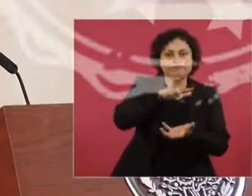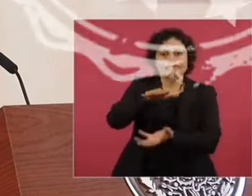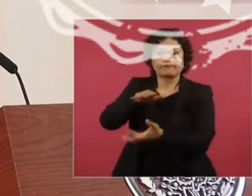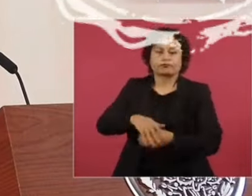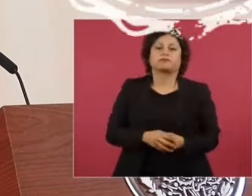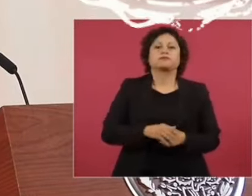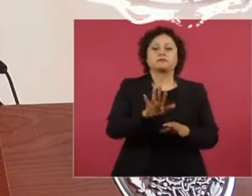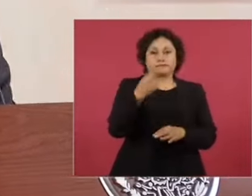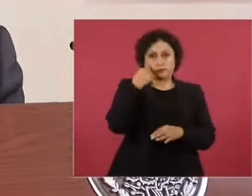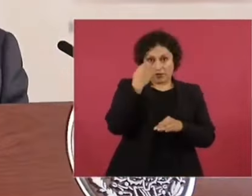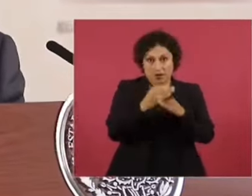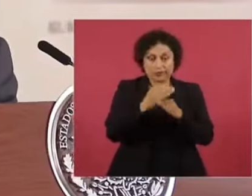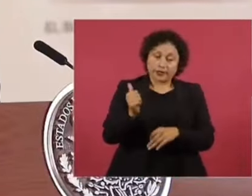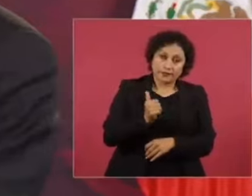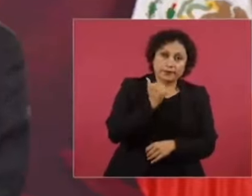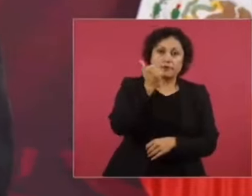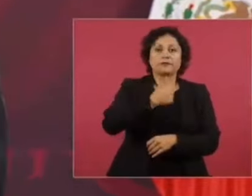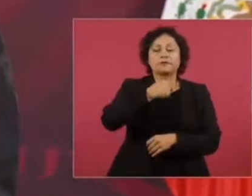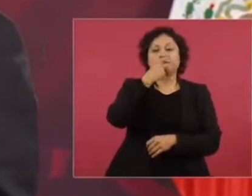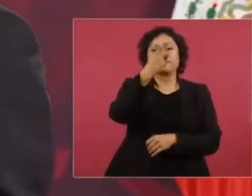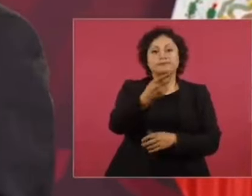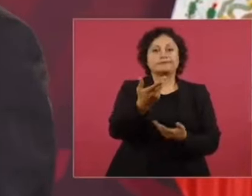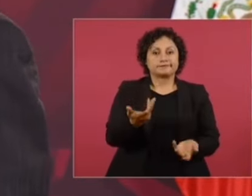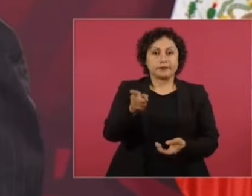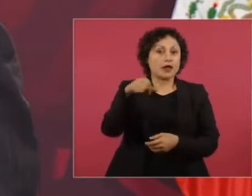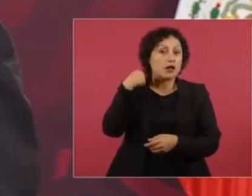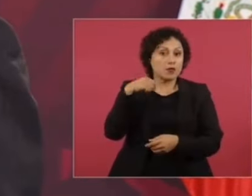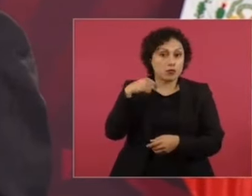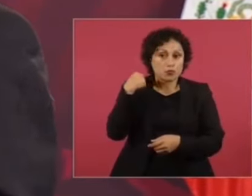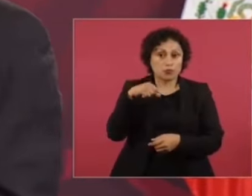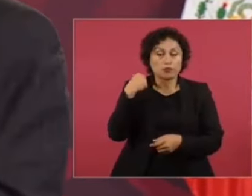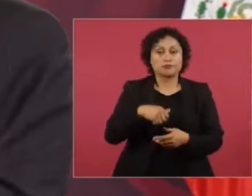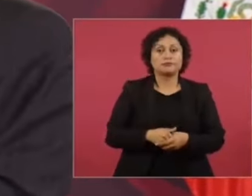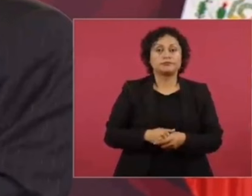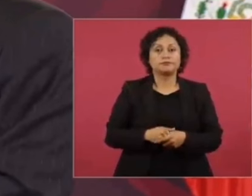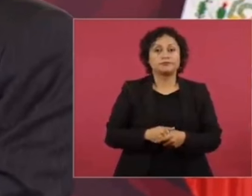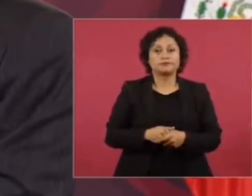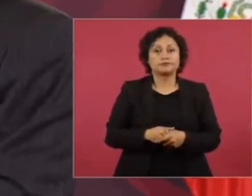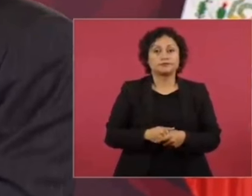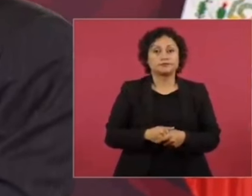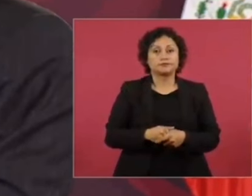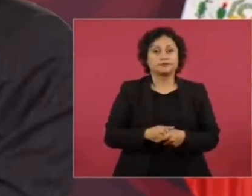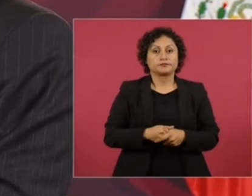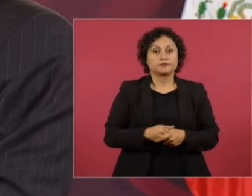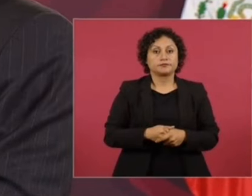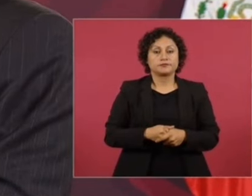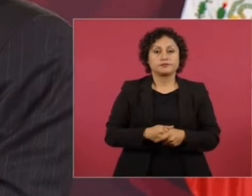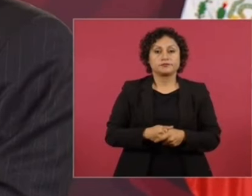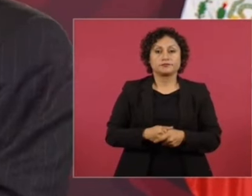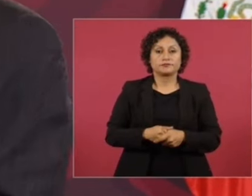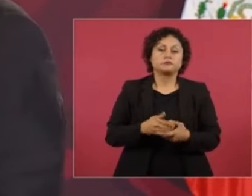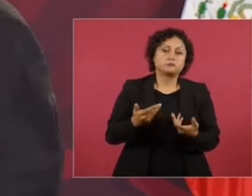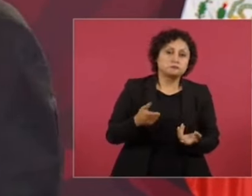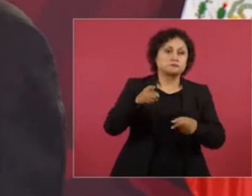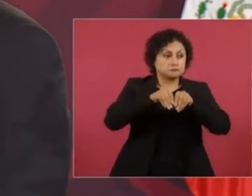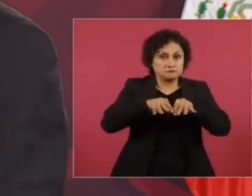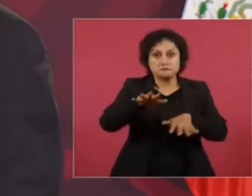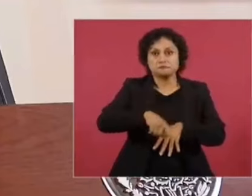Aprovecho también y ojalá y en Acapulco se transmitiera o